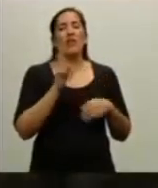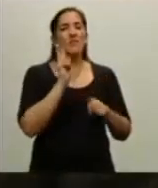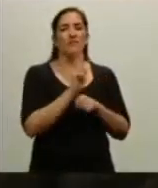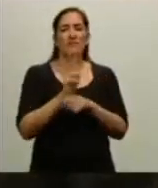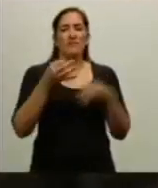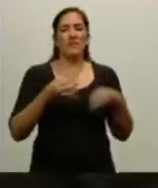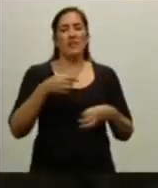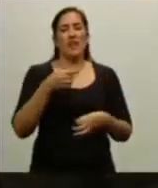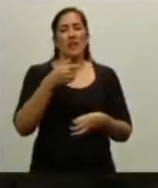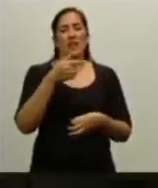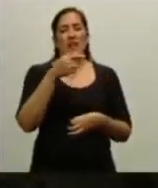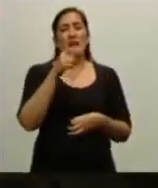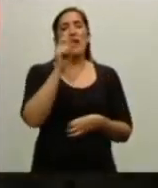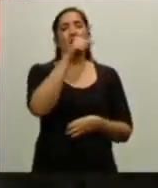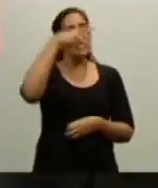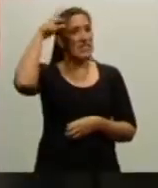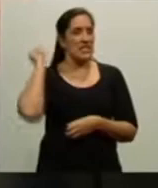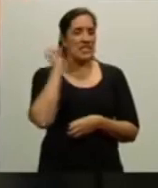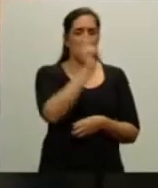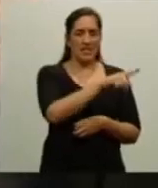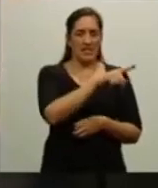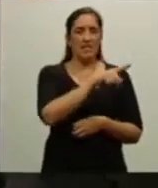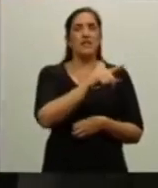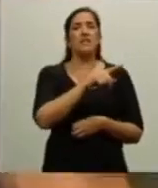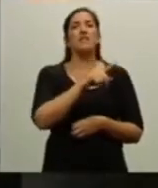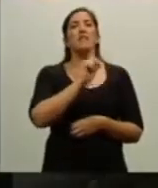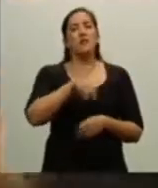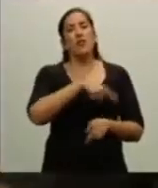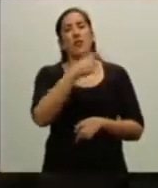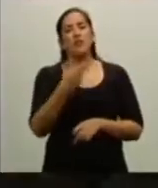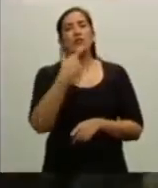hermanas república de Chile y Surinam.